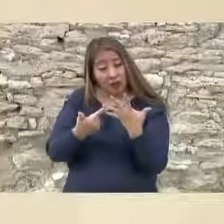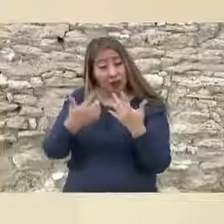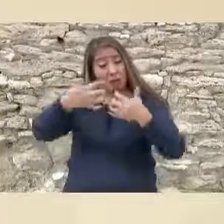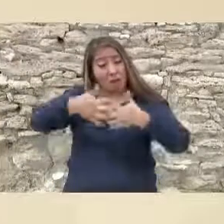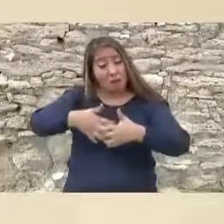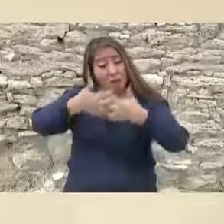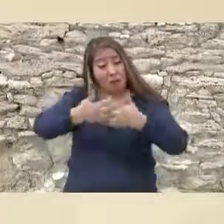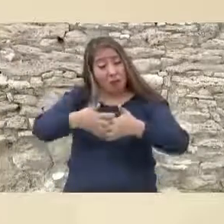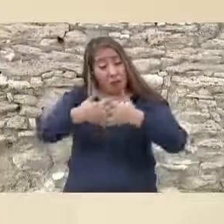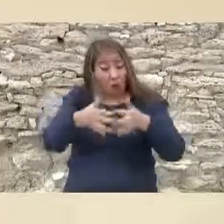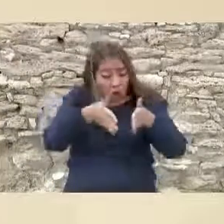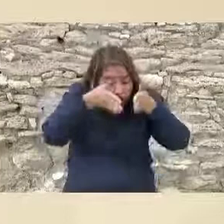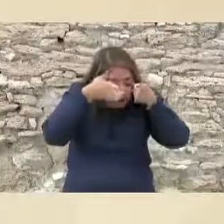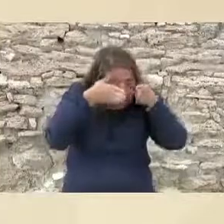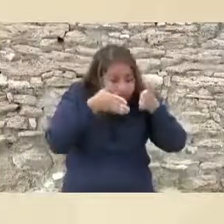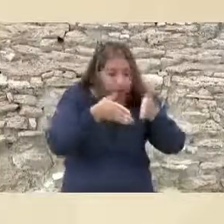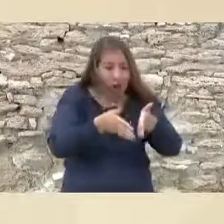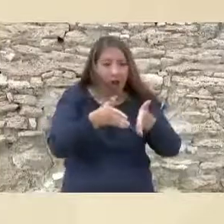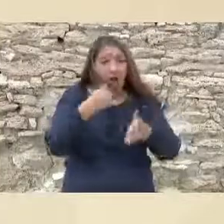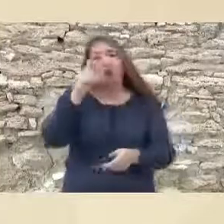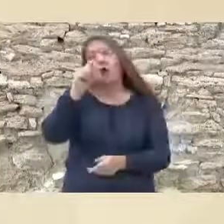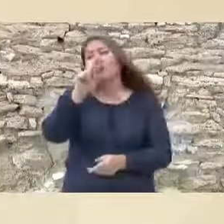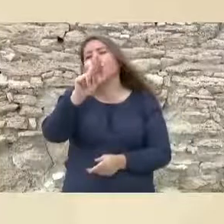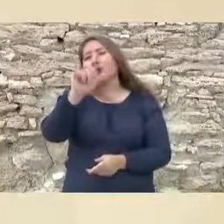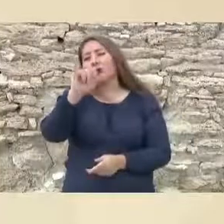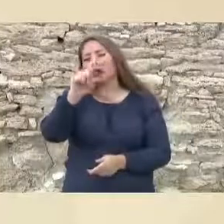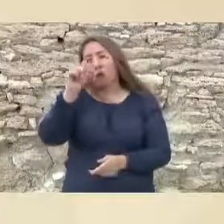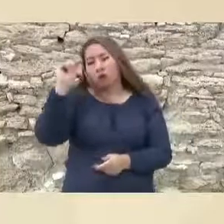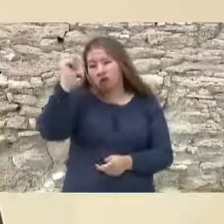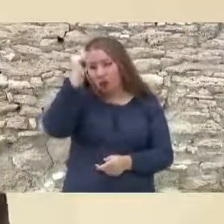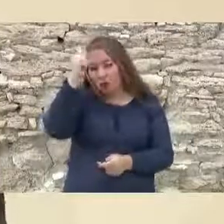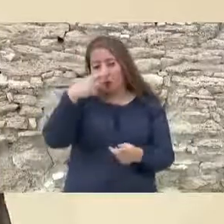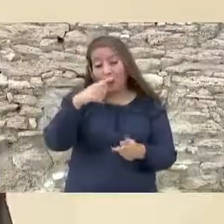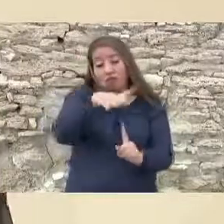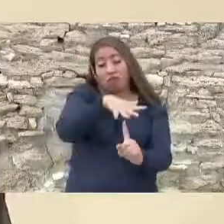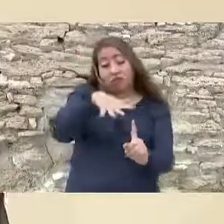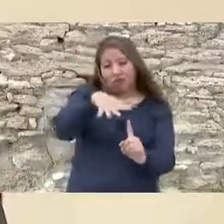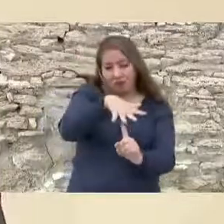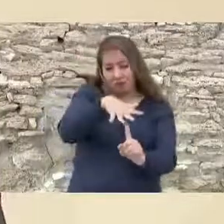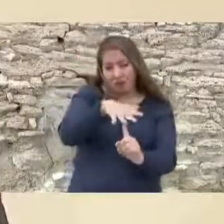Empresas con especialidades en Turismo y en Medio Ambiente.